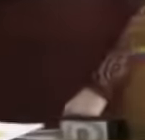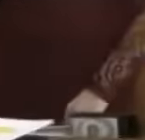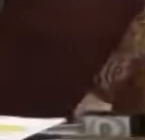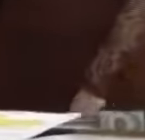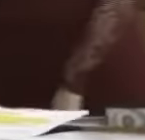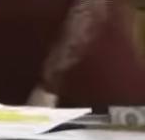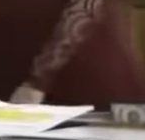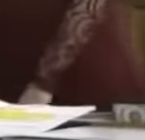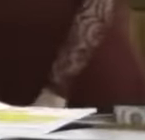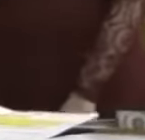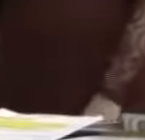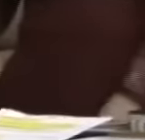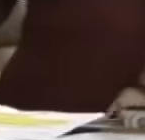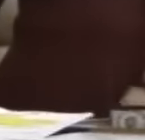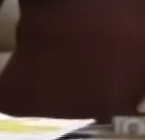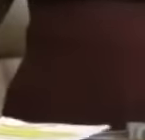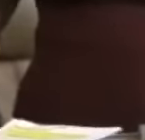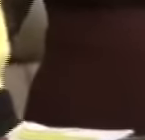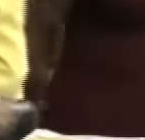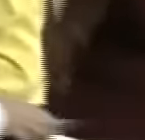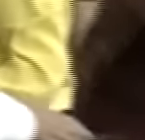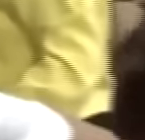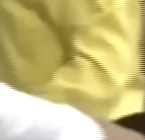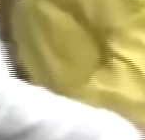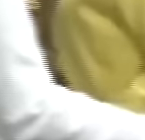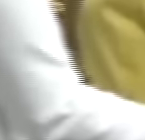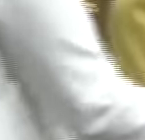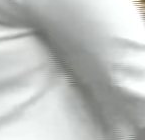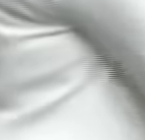siguiente punto del orden del día ciudadana secretaria